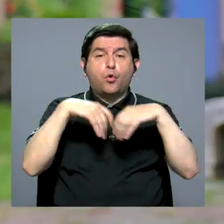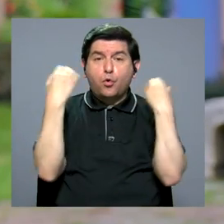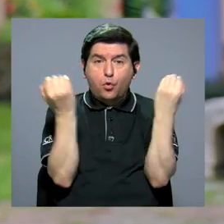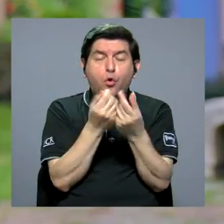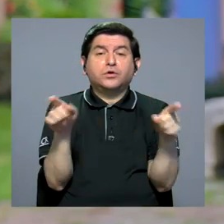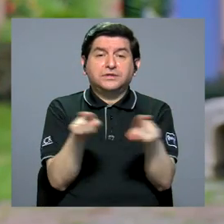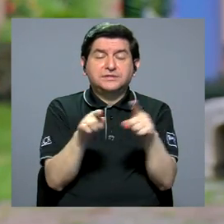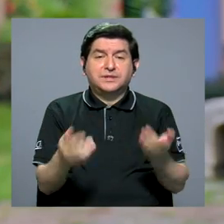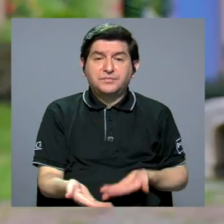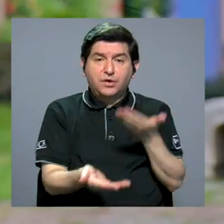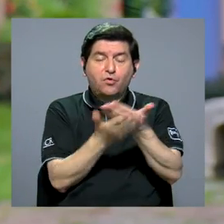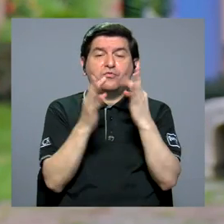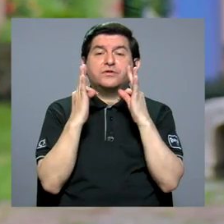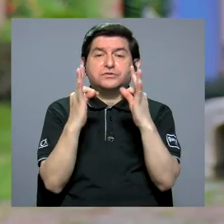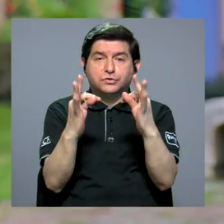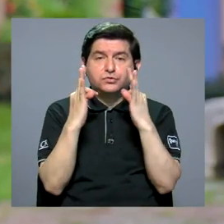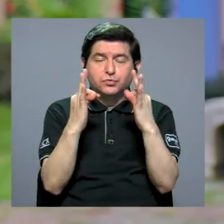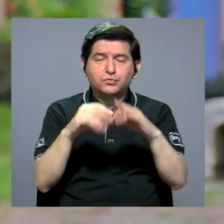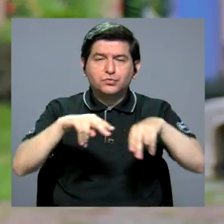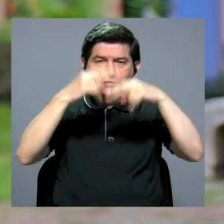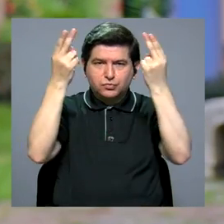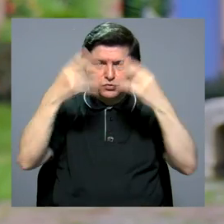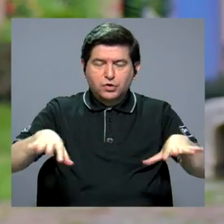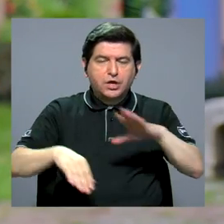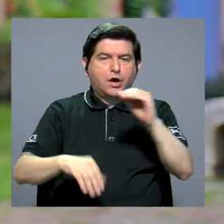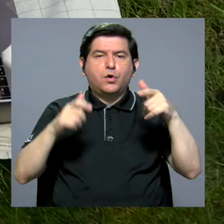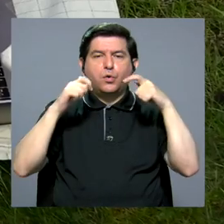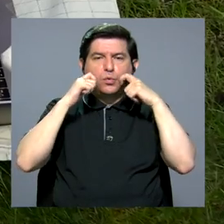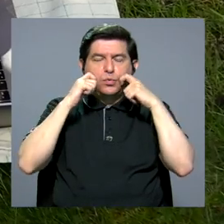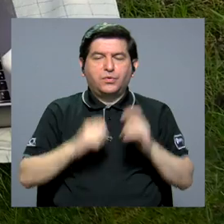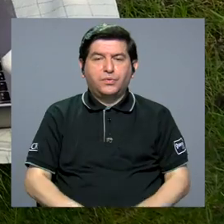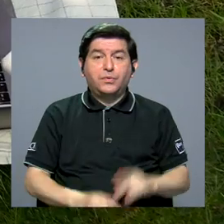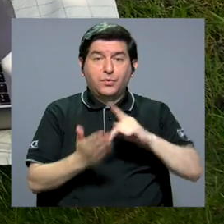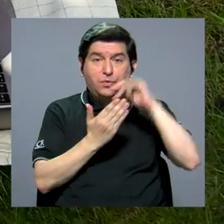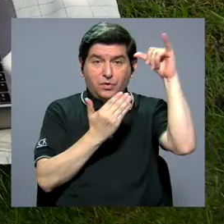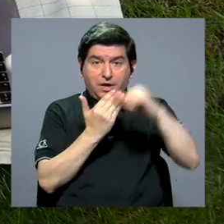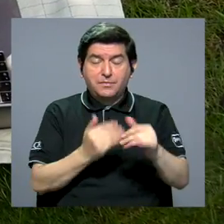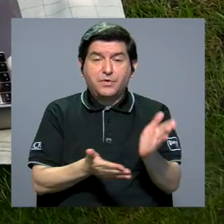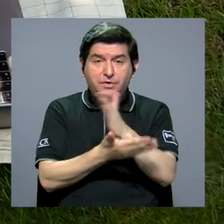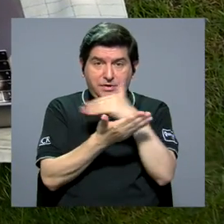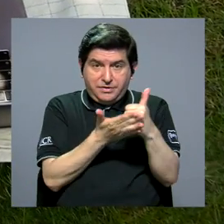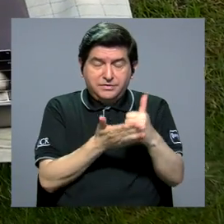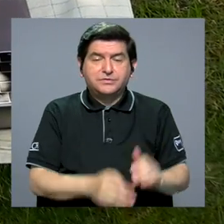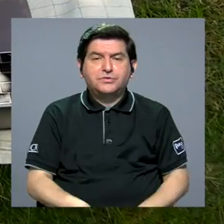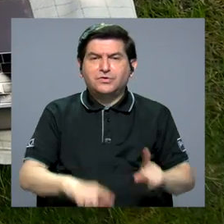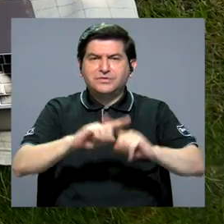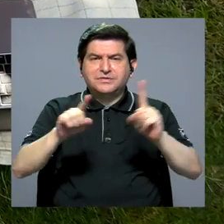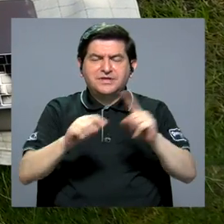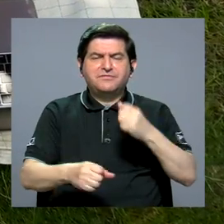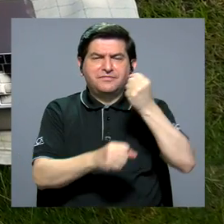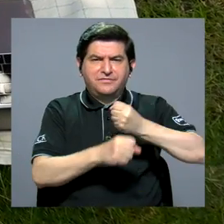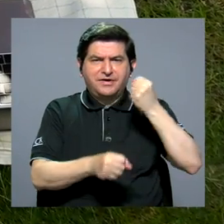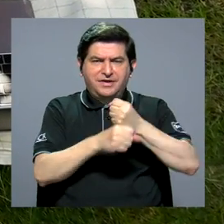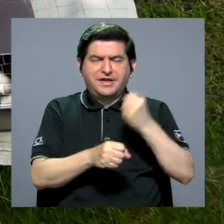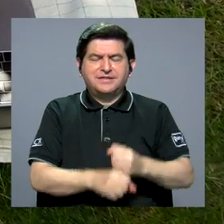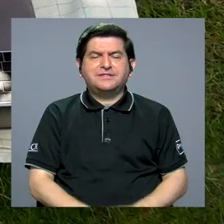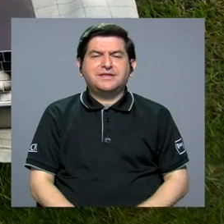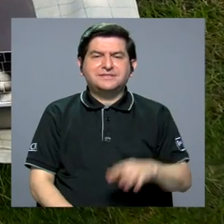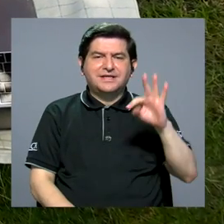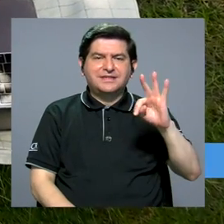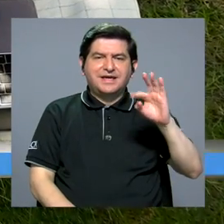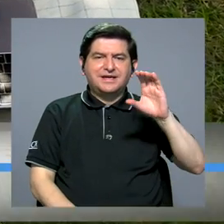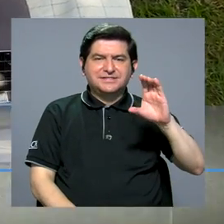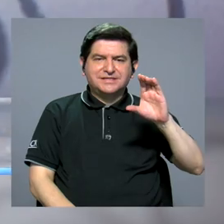organizaciones también ofrecen tutorías virtuales o presenciales. Este proyecto forma parte de las distintas labores de este